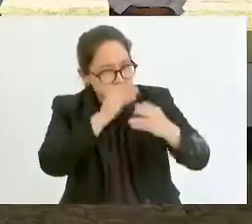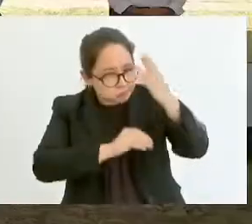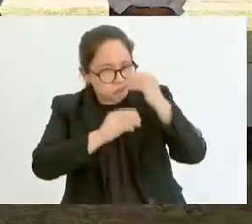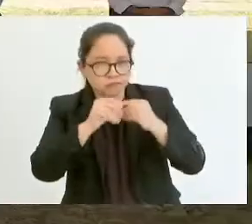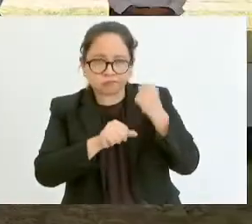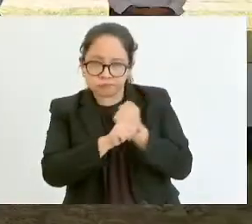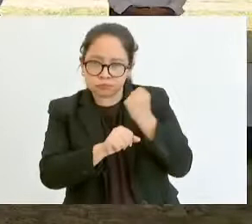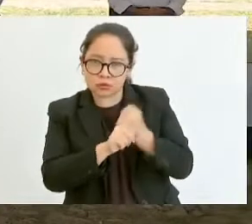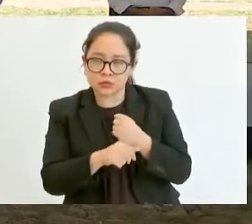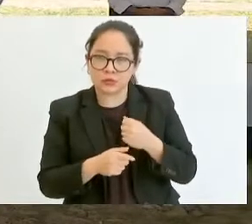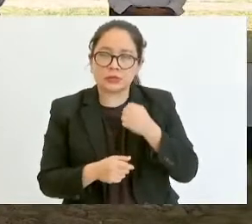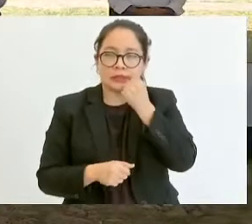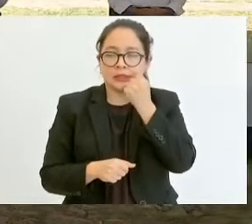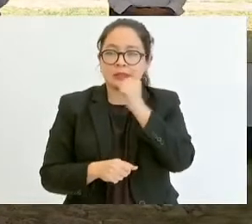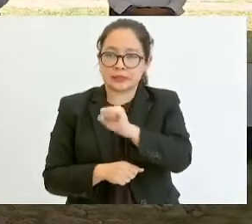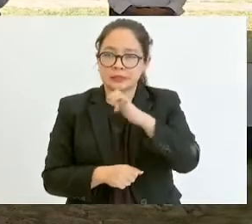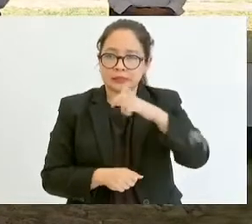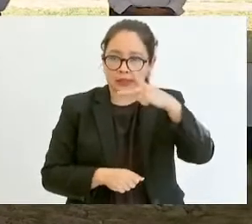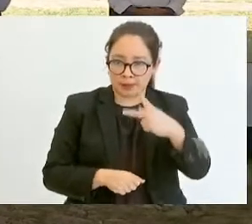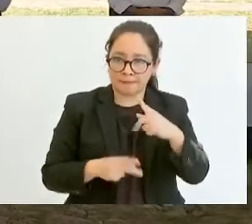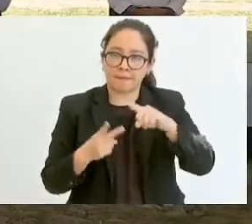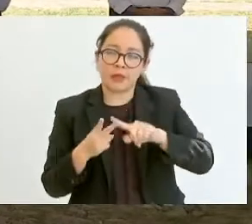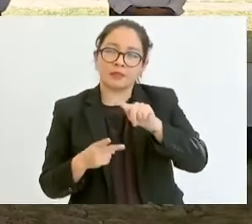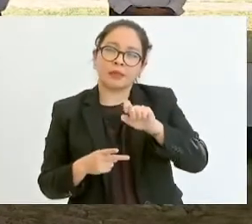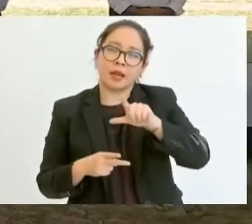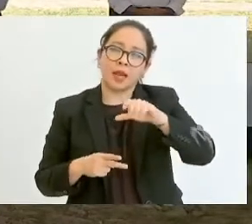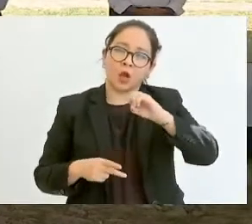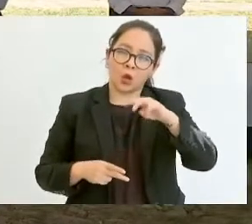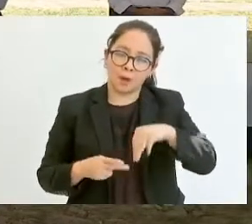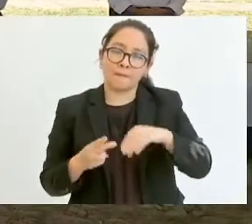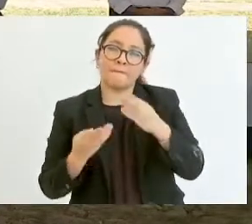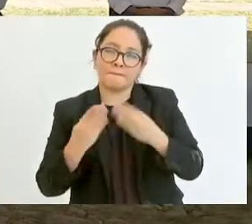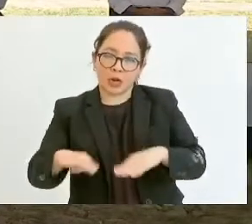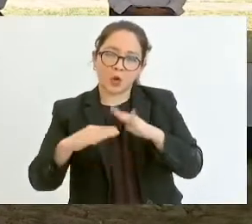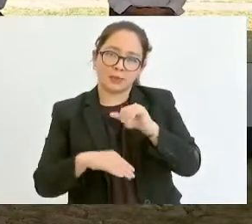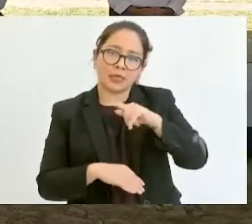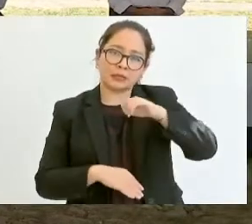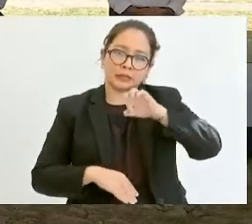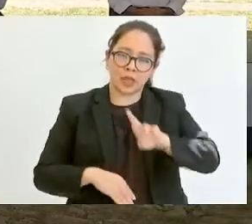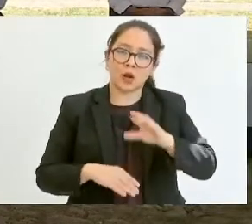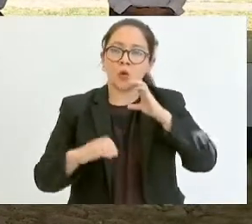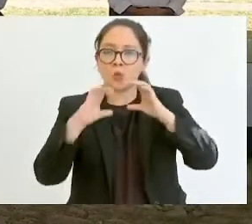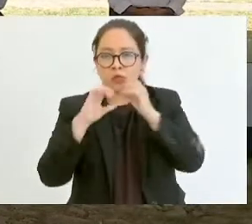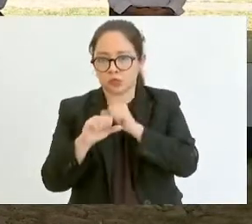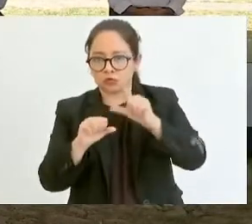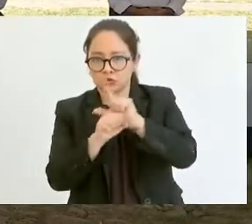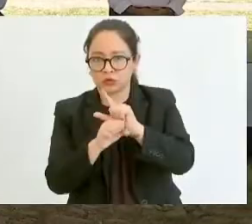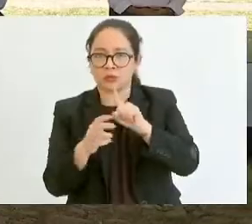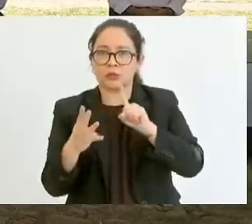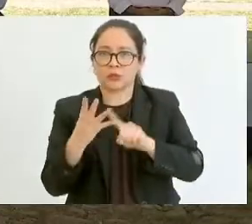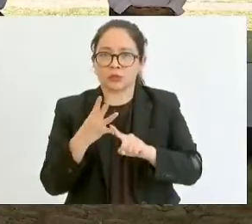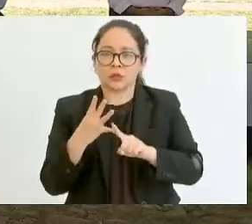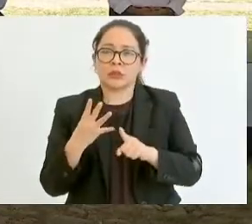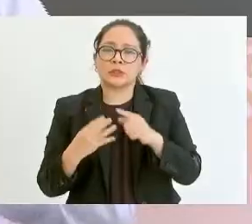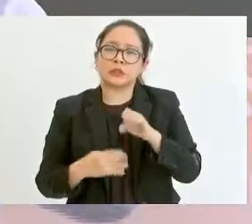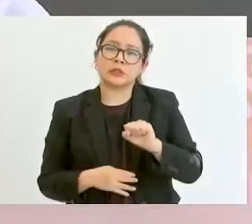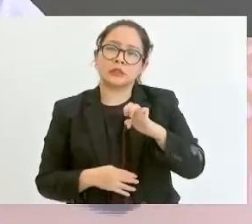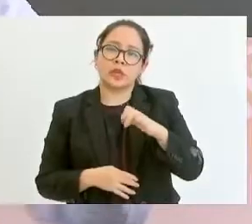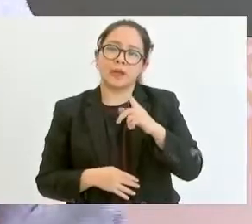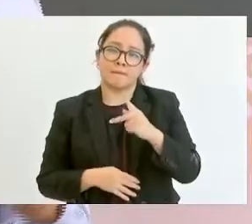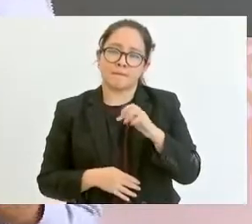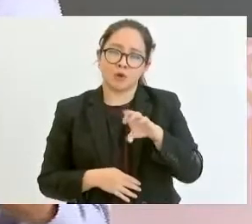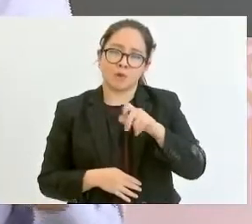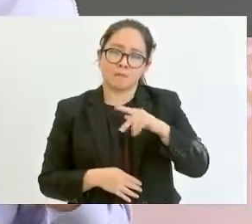Educación Pública, Telecom, Banco del Bienestar, Comunicación Social y Sop, y se propie. Nuestro